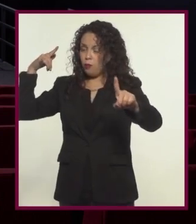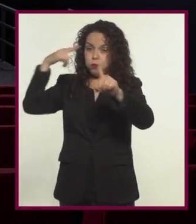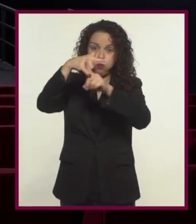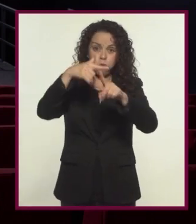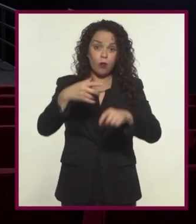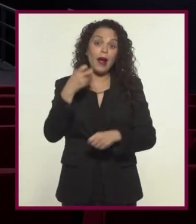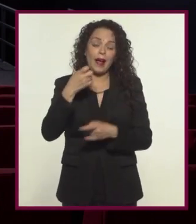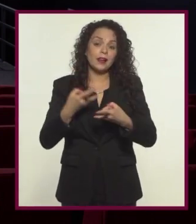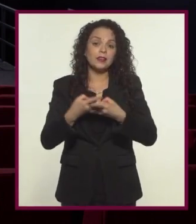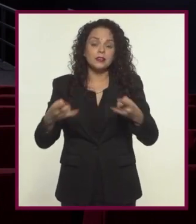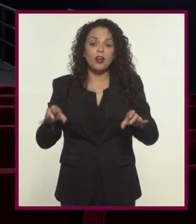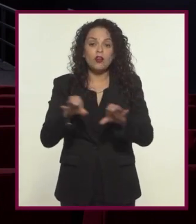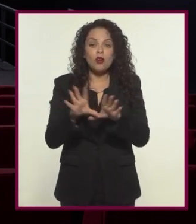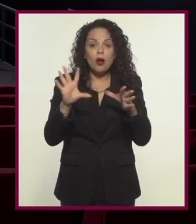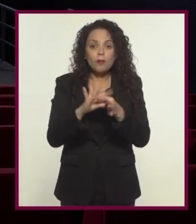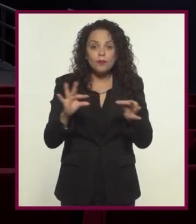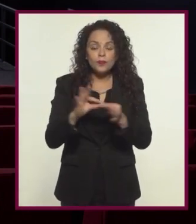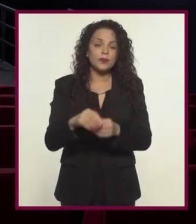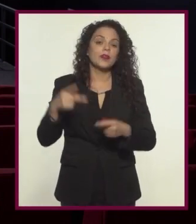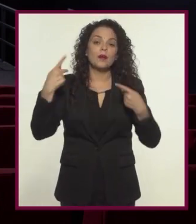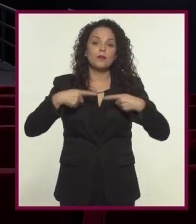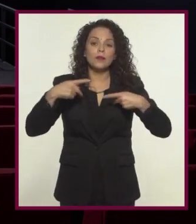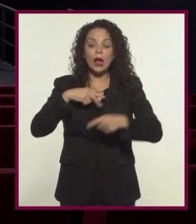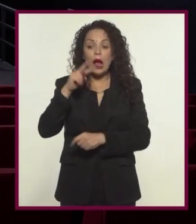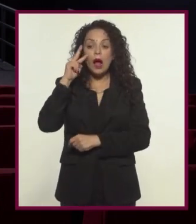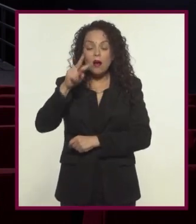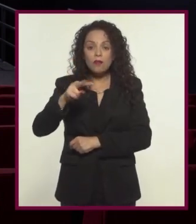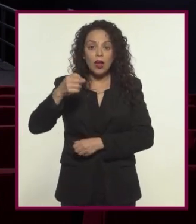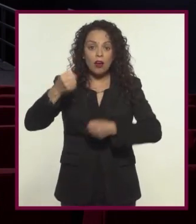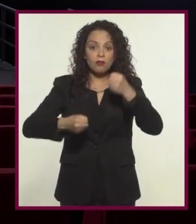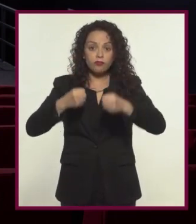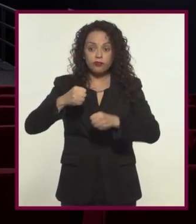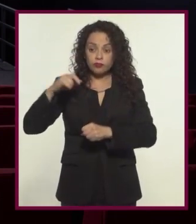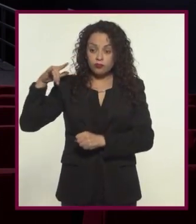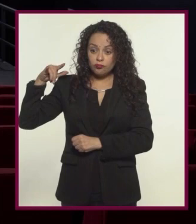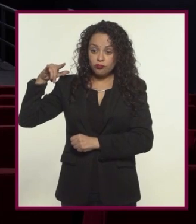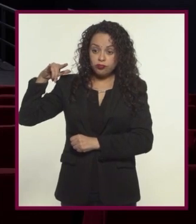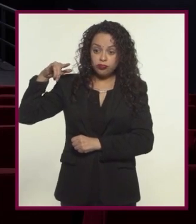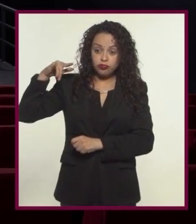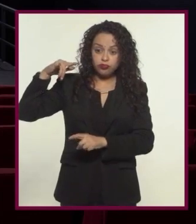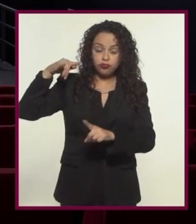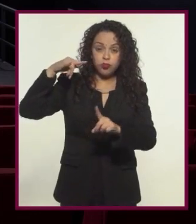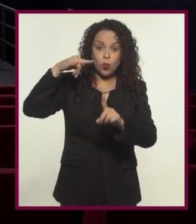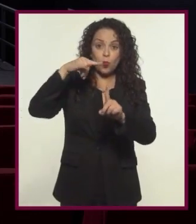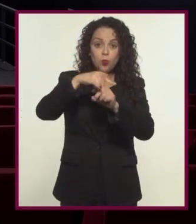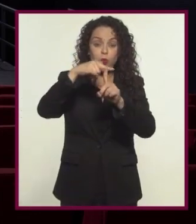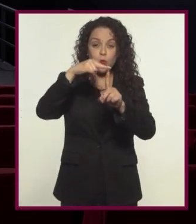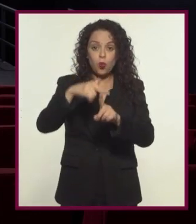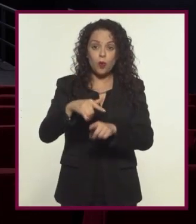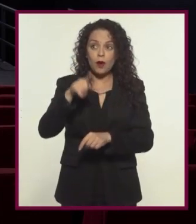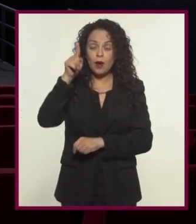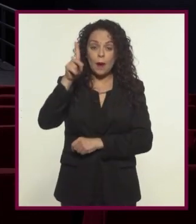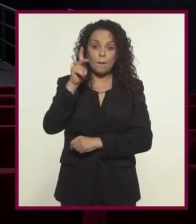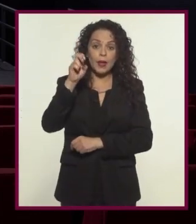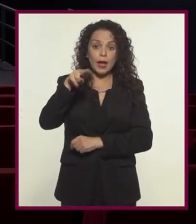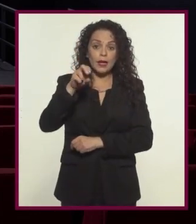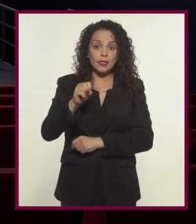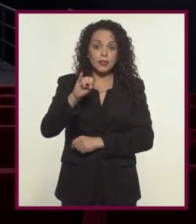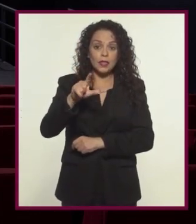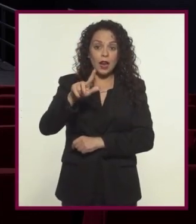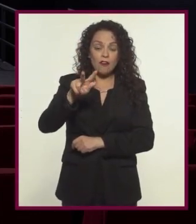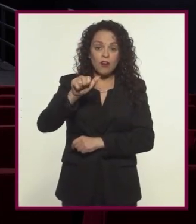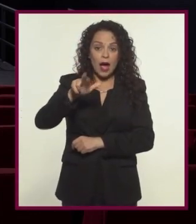septiembre la historia se cuenta a través de la mirada del piloto que estrelló el vuelo 93 de United Airlines